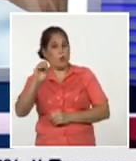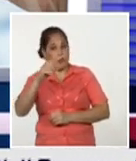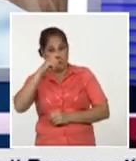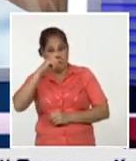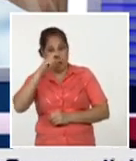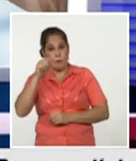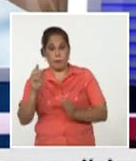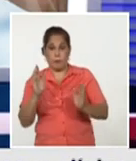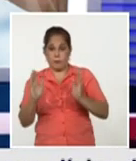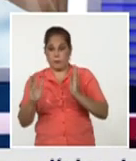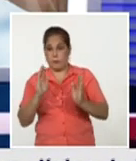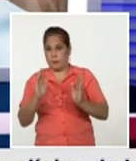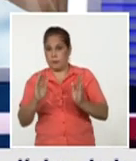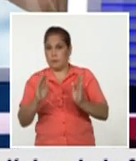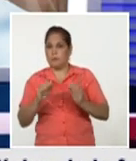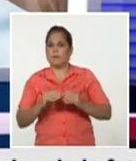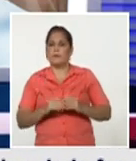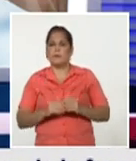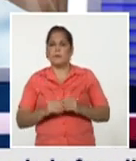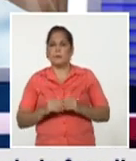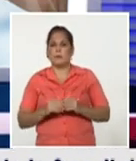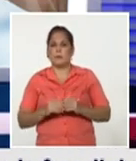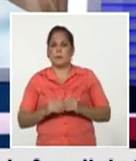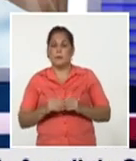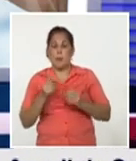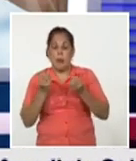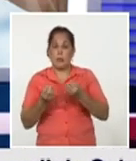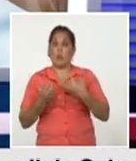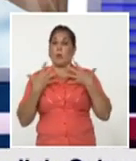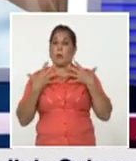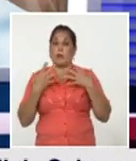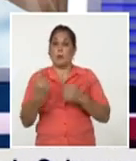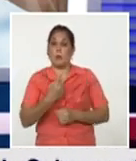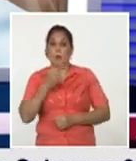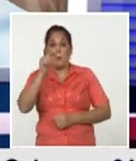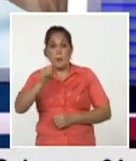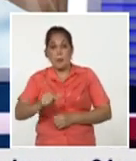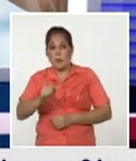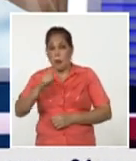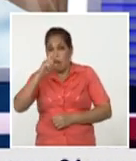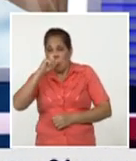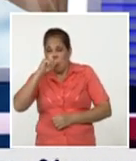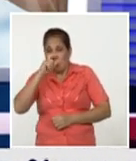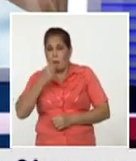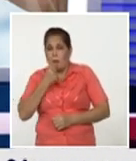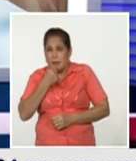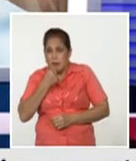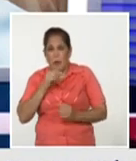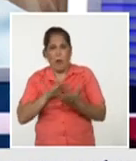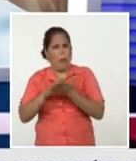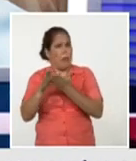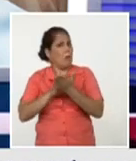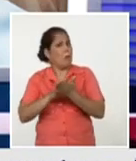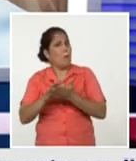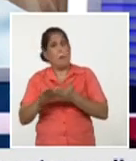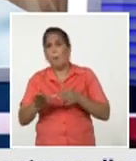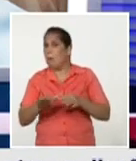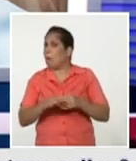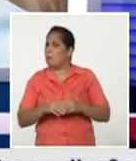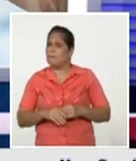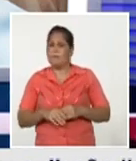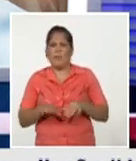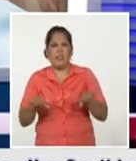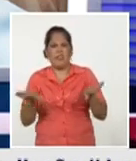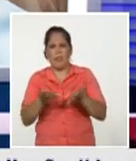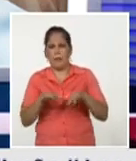mayores y bueno qué podría pasar y para sorpresa nuestra en las personas mayores no la proporción de eventos adversos no se incrementa